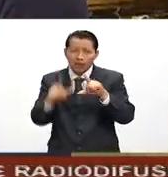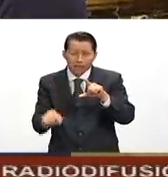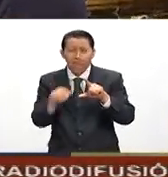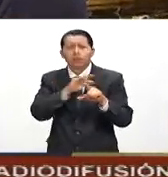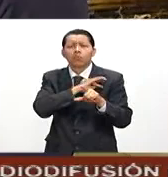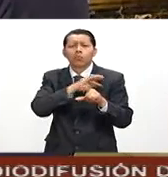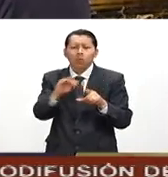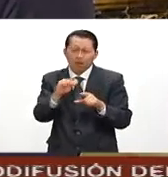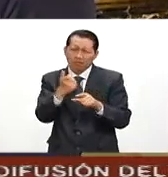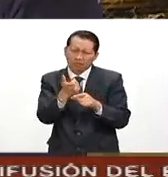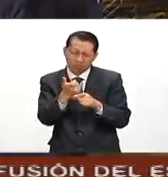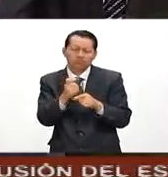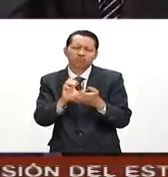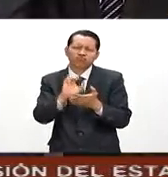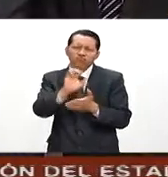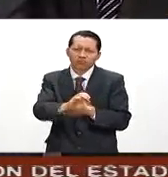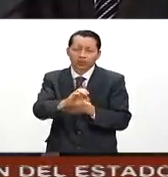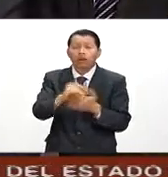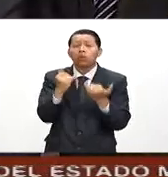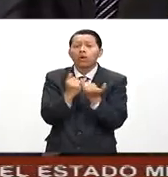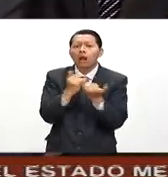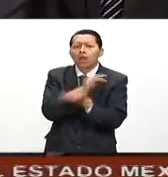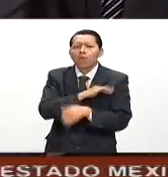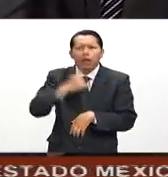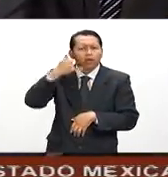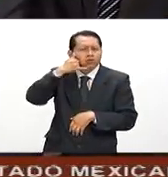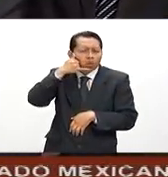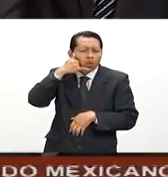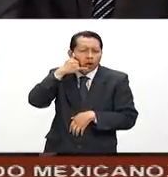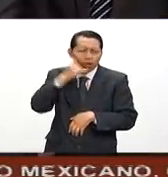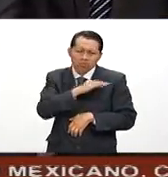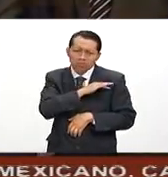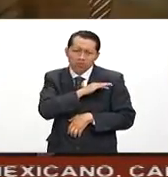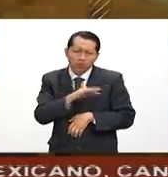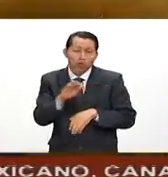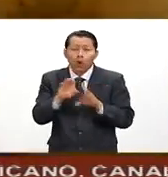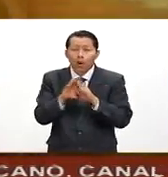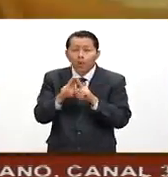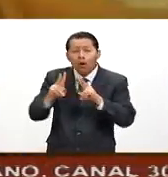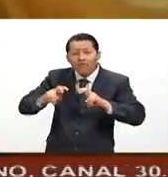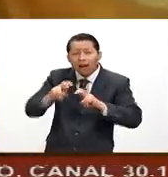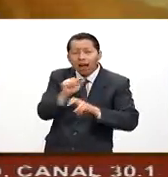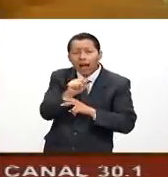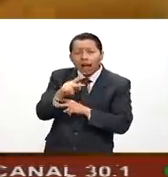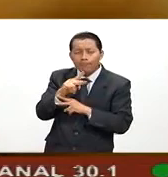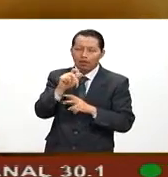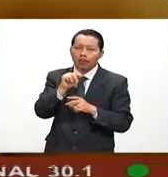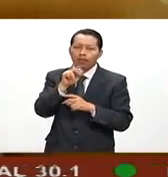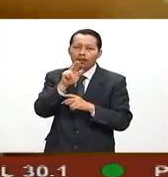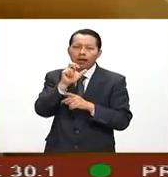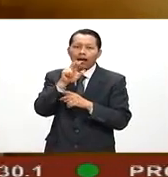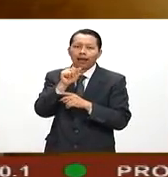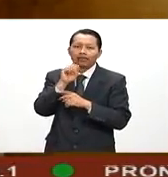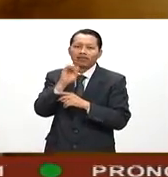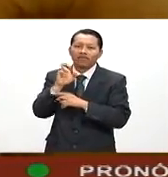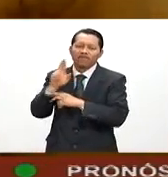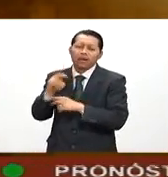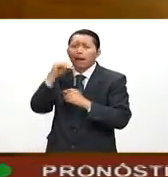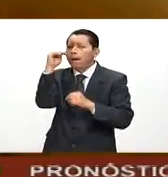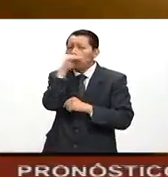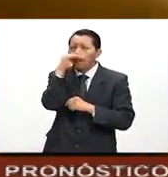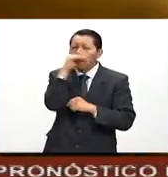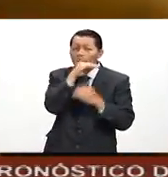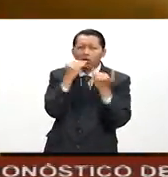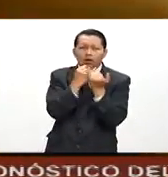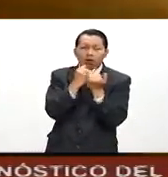Esto podrá hacerse también con el teléfono celular. Para ello solo hay que bajar la aplicación Transfer, que es gratuita o por